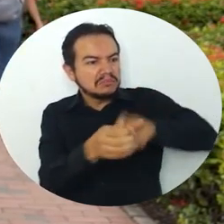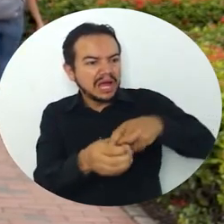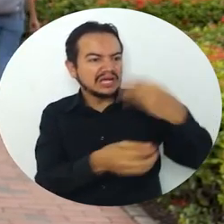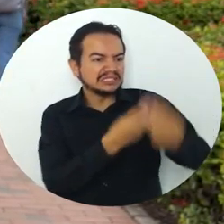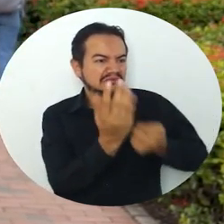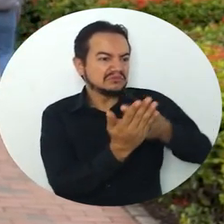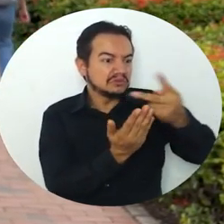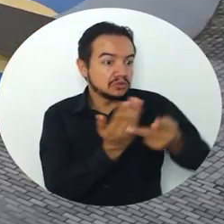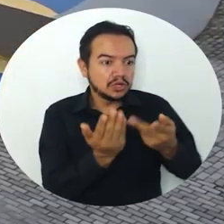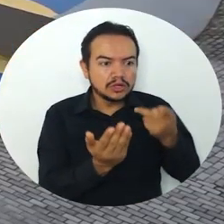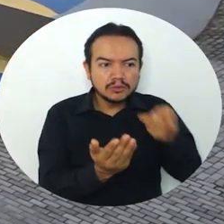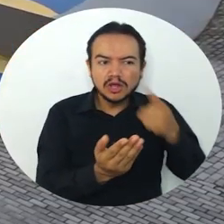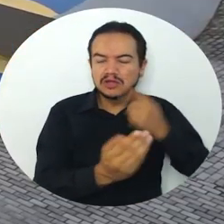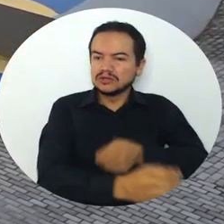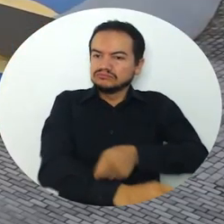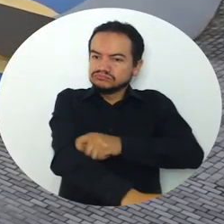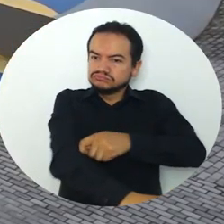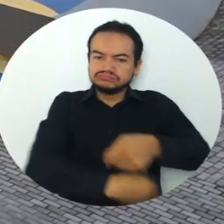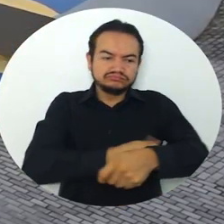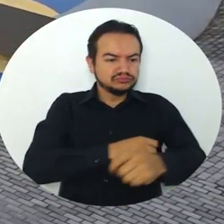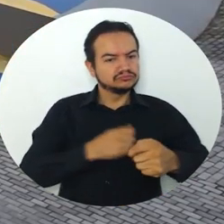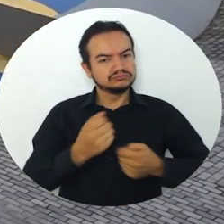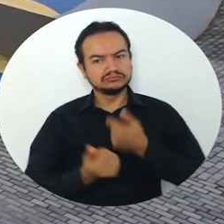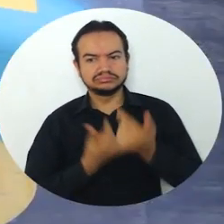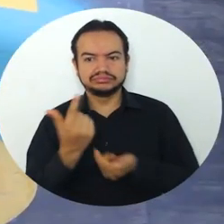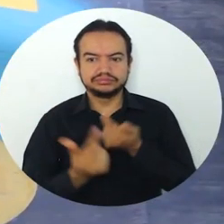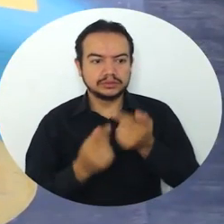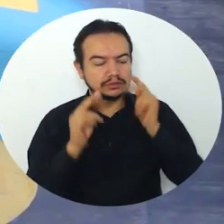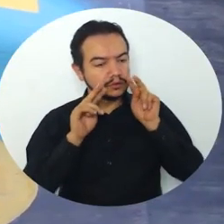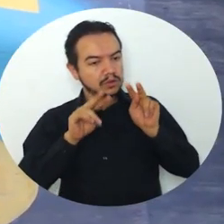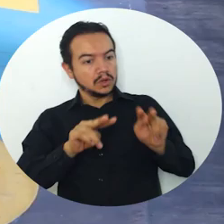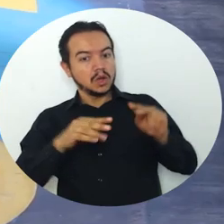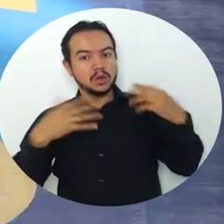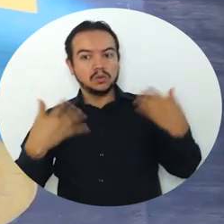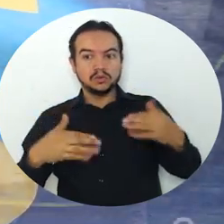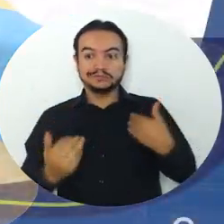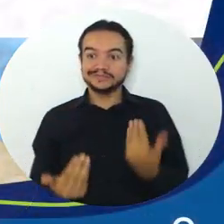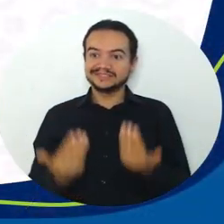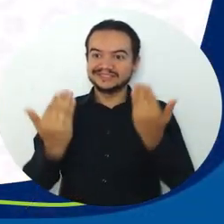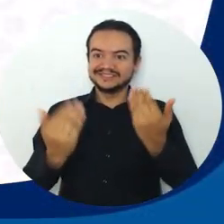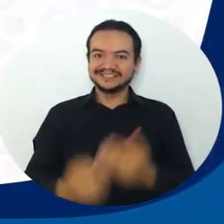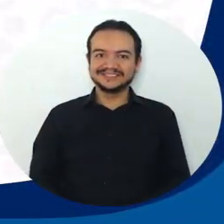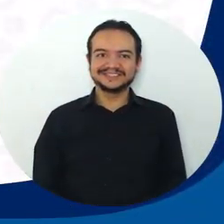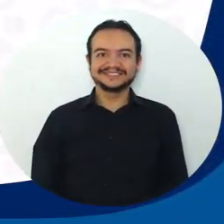el esfuerzo que le están poniendo y el empeño académico que están realizando el día de hoy valga la pena.